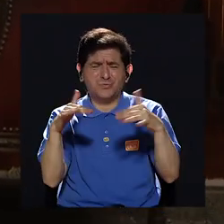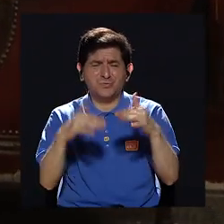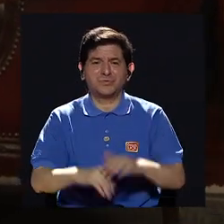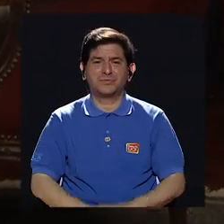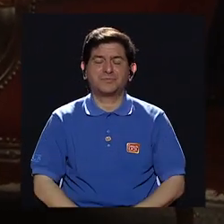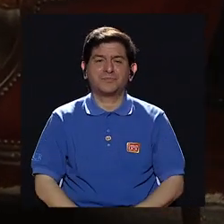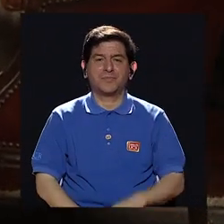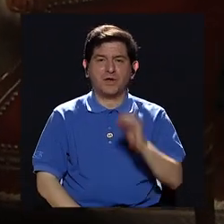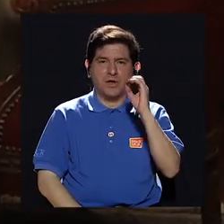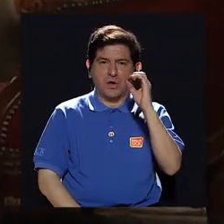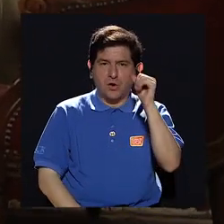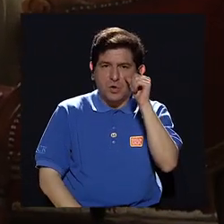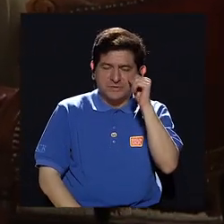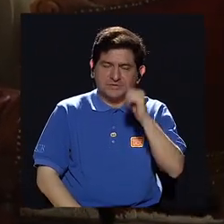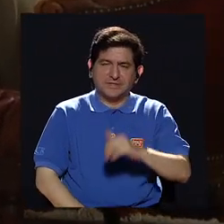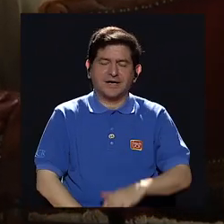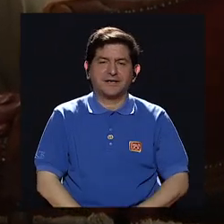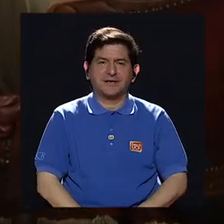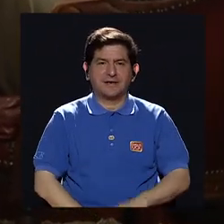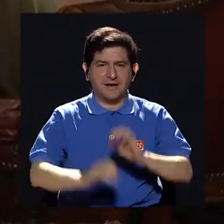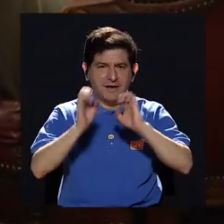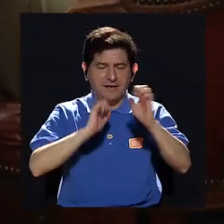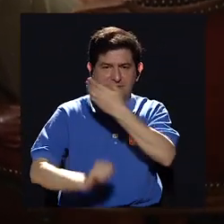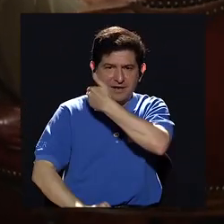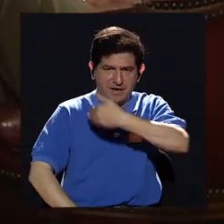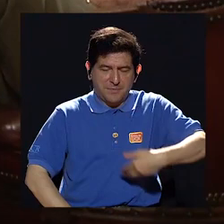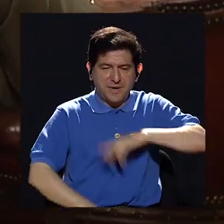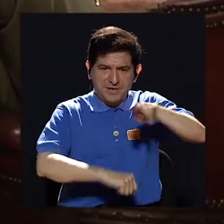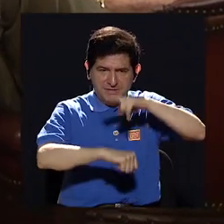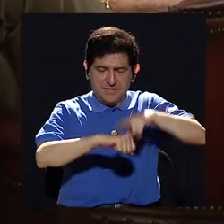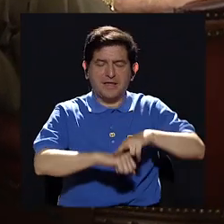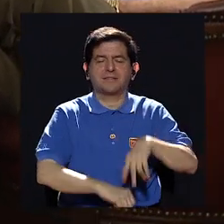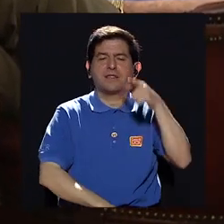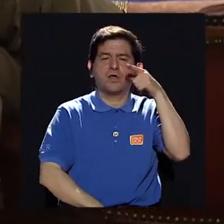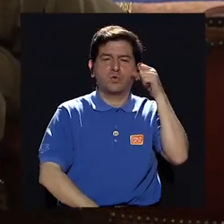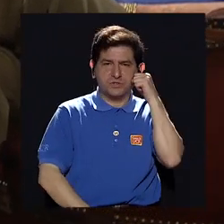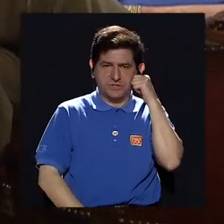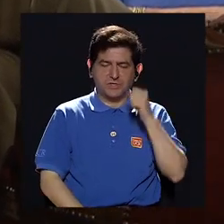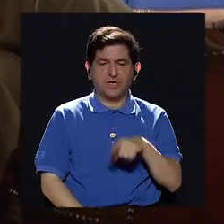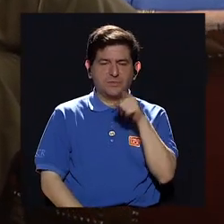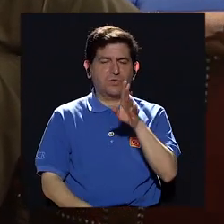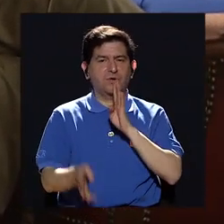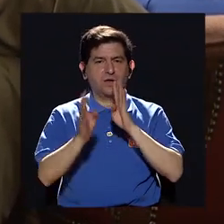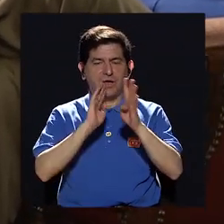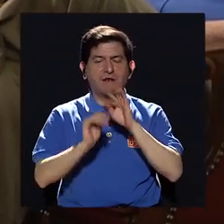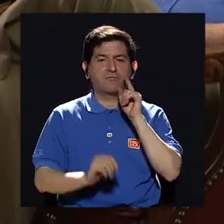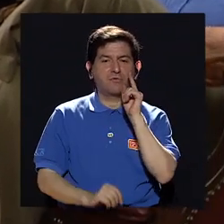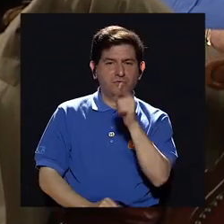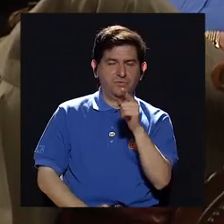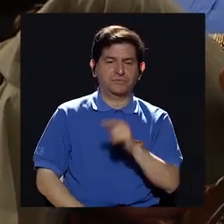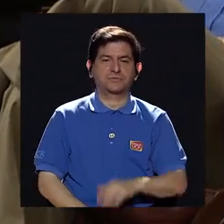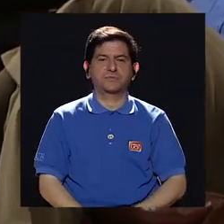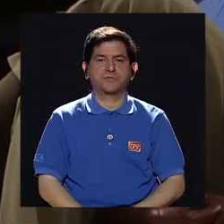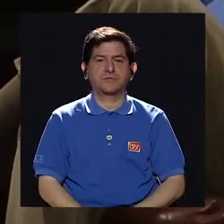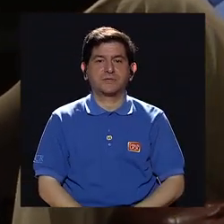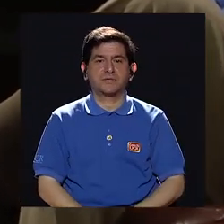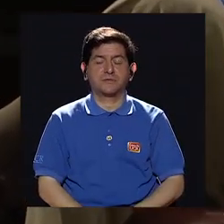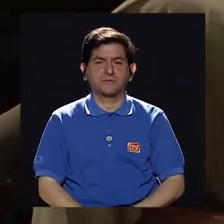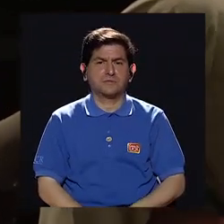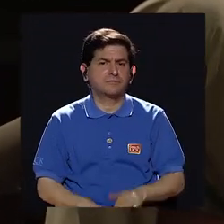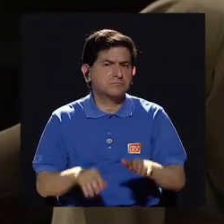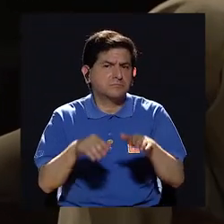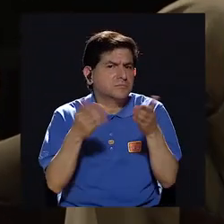don Oscar entrevistamos al presidente de la República Luis Guillermo Solís y se refirió a usted como un